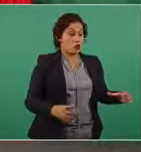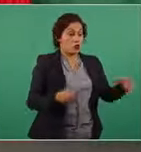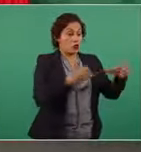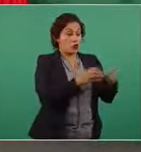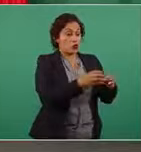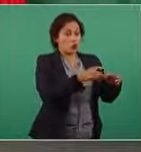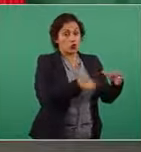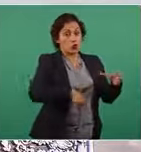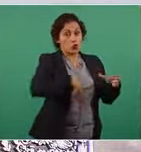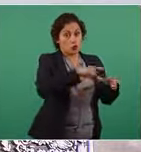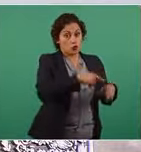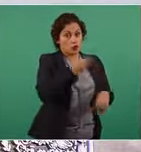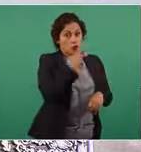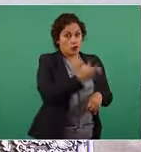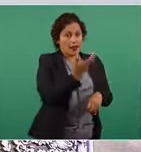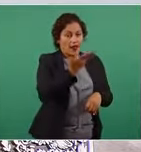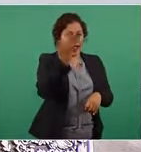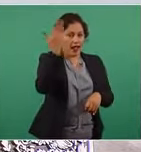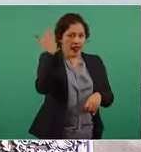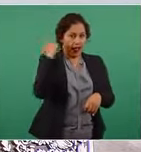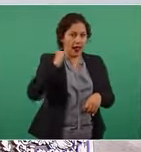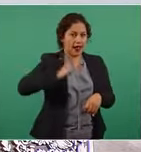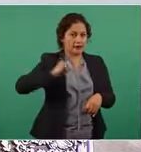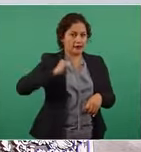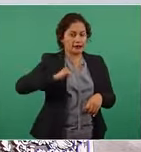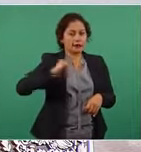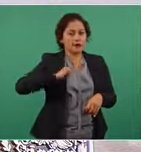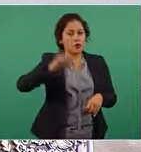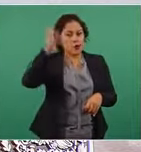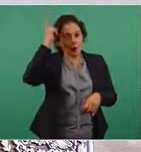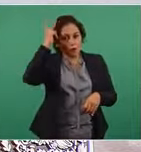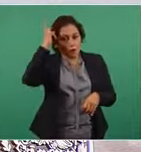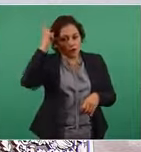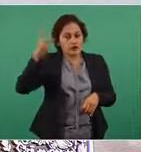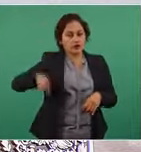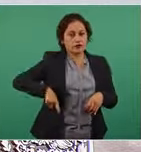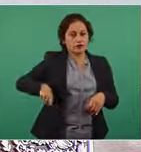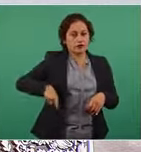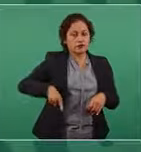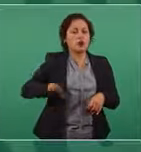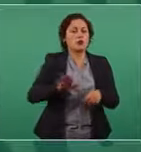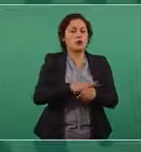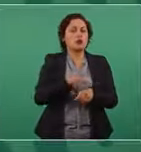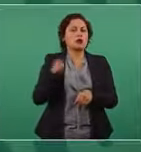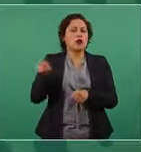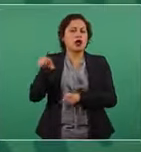antiguo régimen el que entró del presidente interino